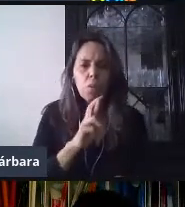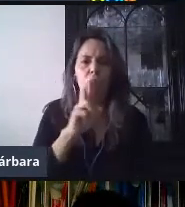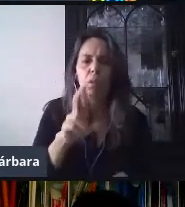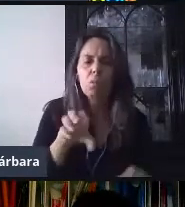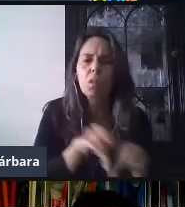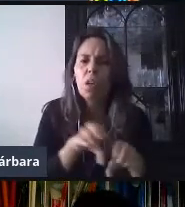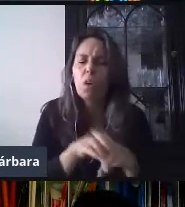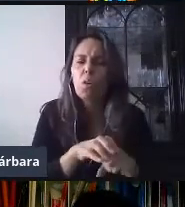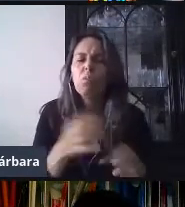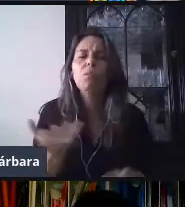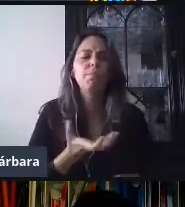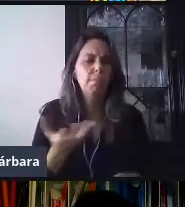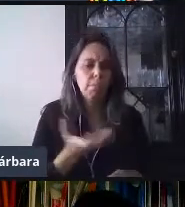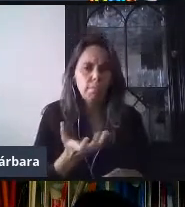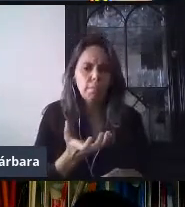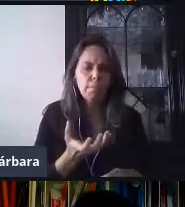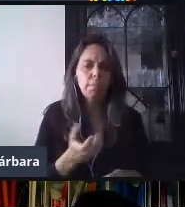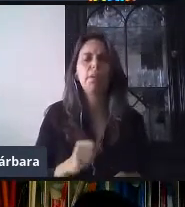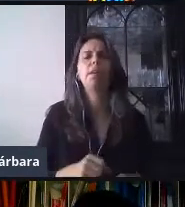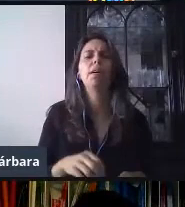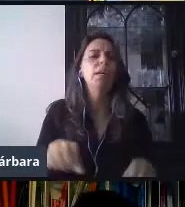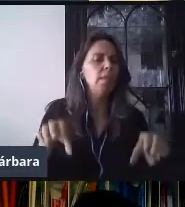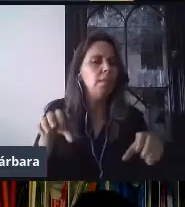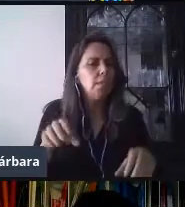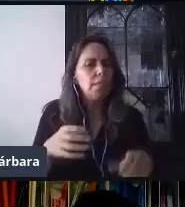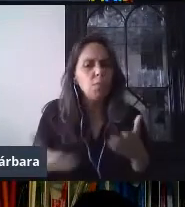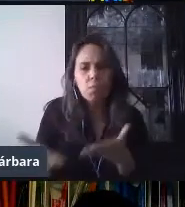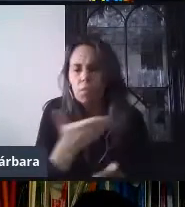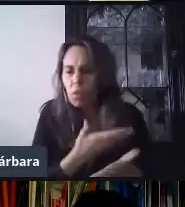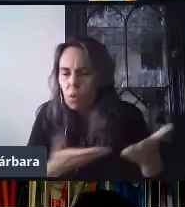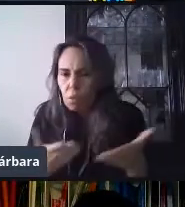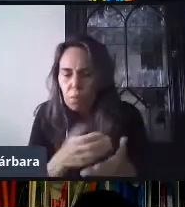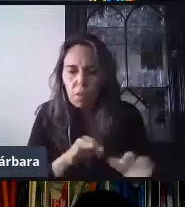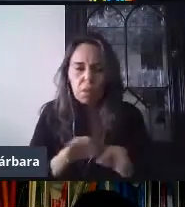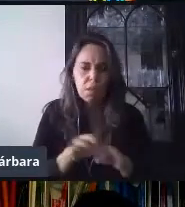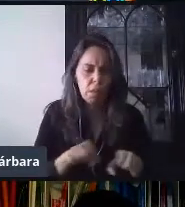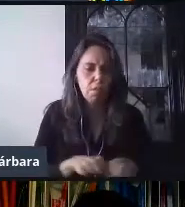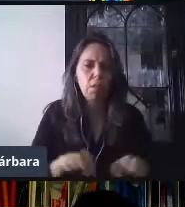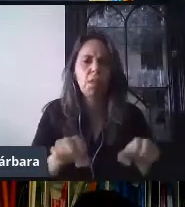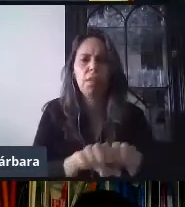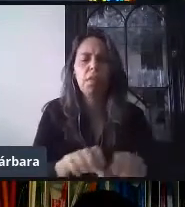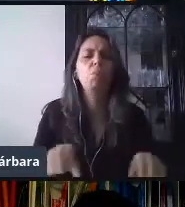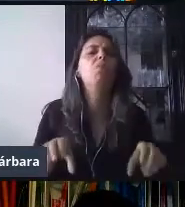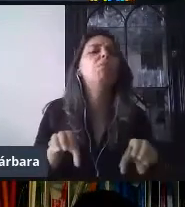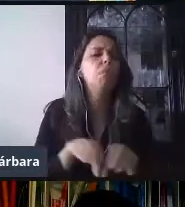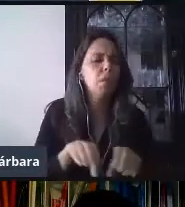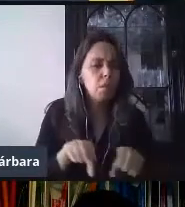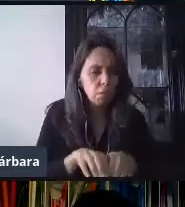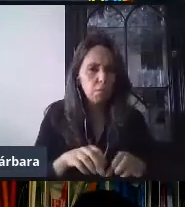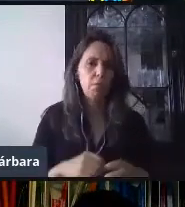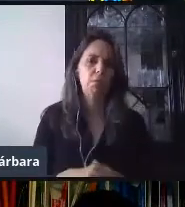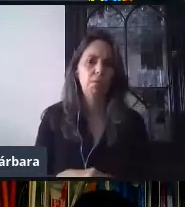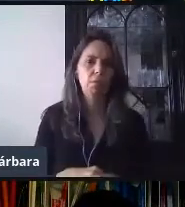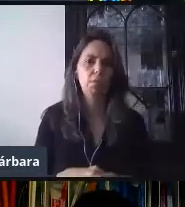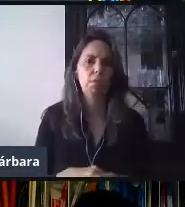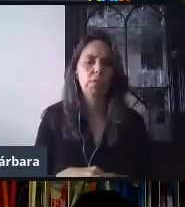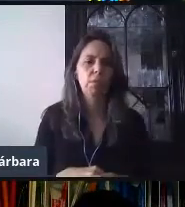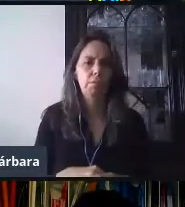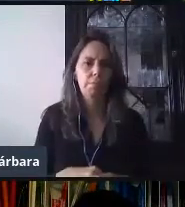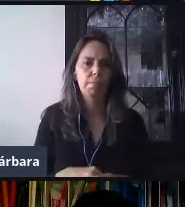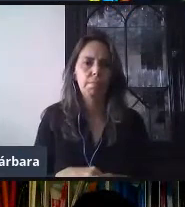vamos a conocer cómo compartir y trabajar de forma colaborativa. Eso es muy importante. Todas nuestras herramientas buscamos